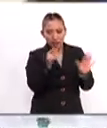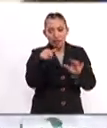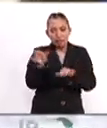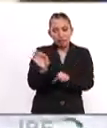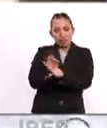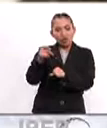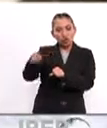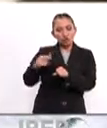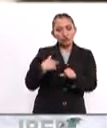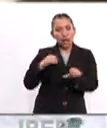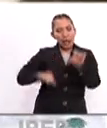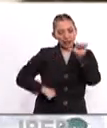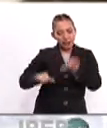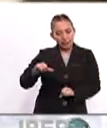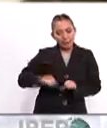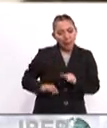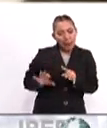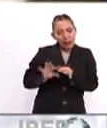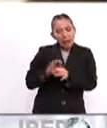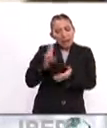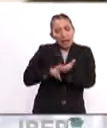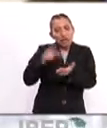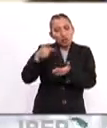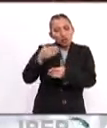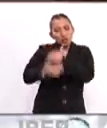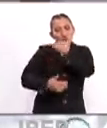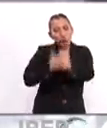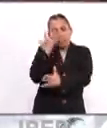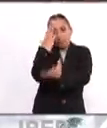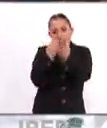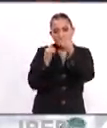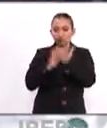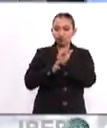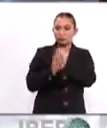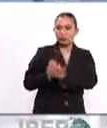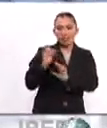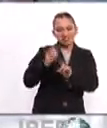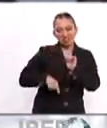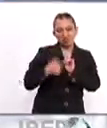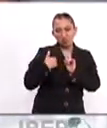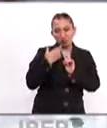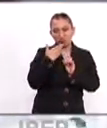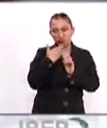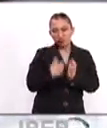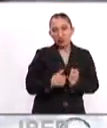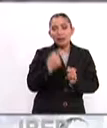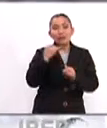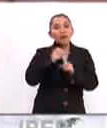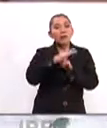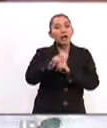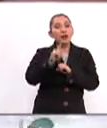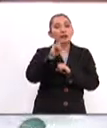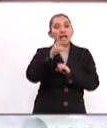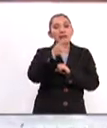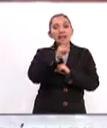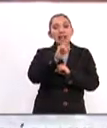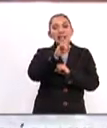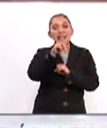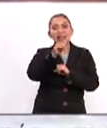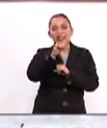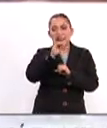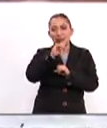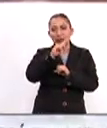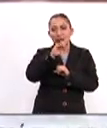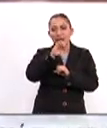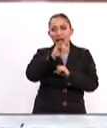fortaleciendo las actividades que añaden valor a este proceso y deshacen las que no lo añaden. Con información de Luis Gavino Alzati